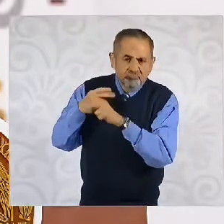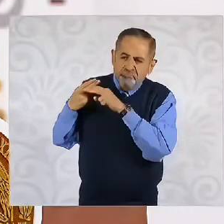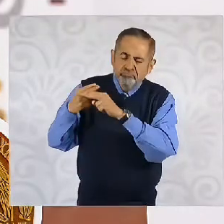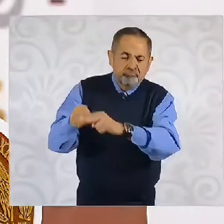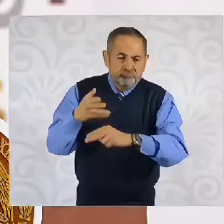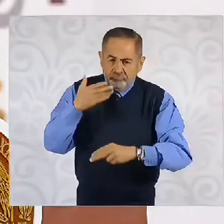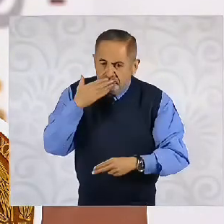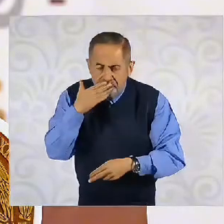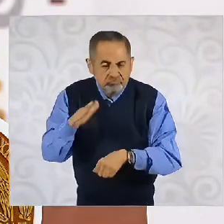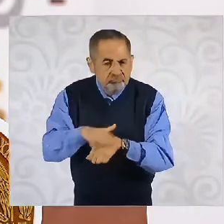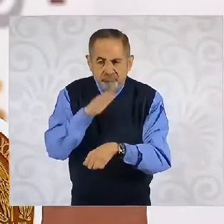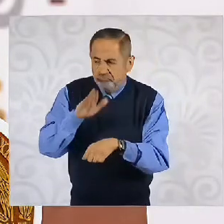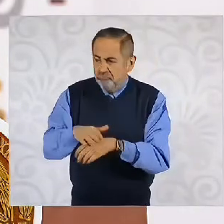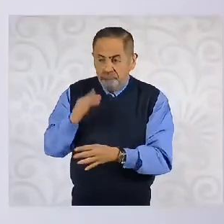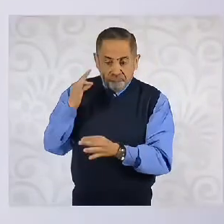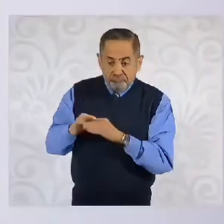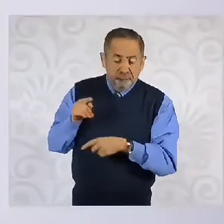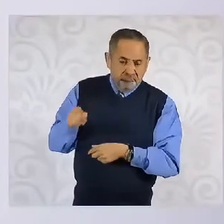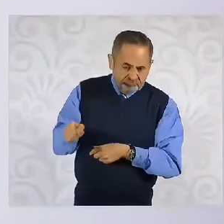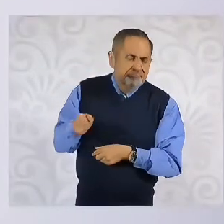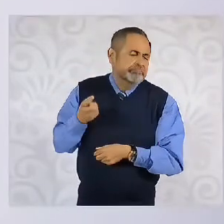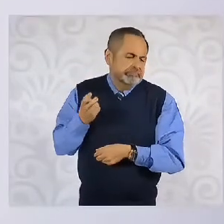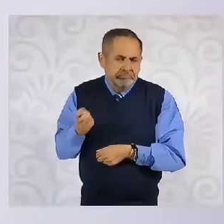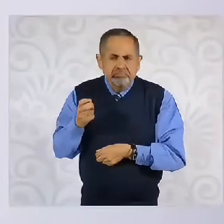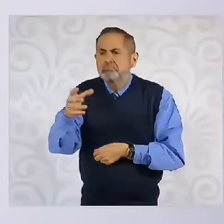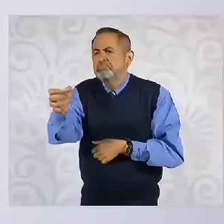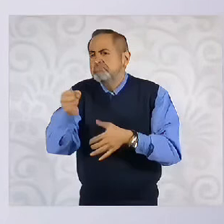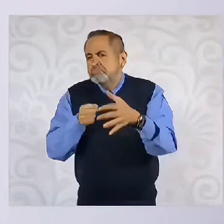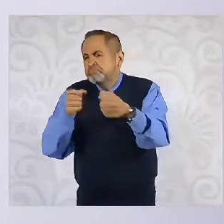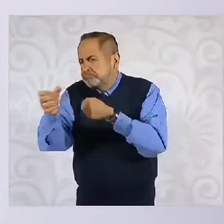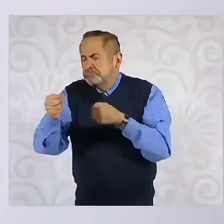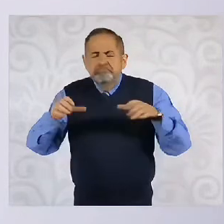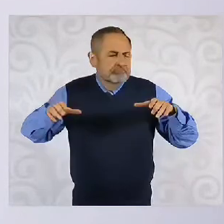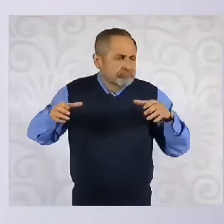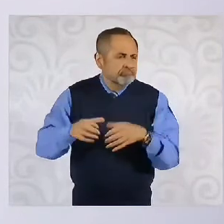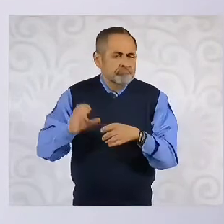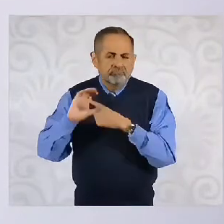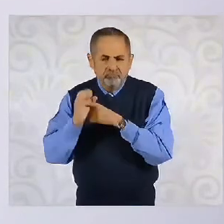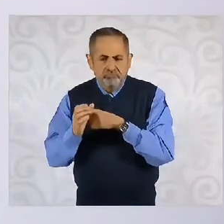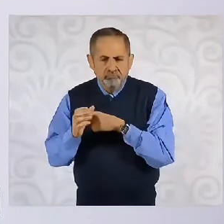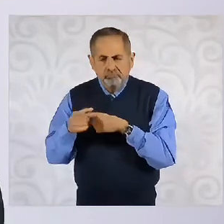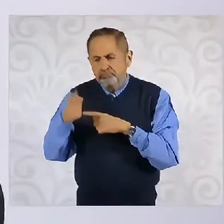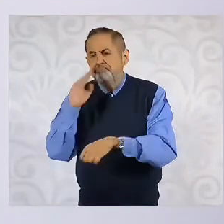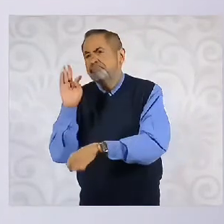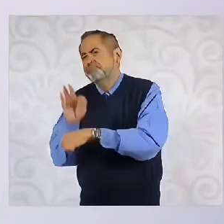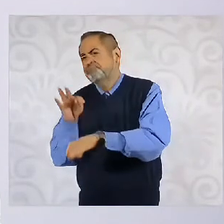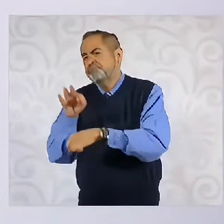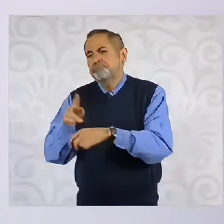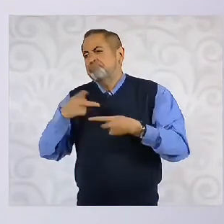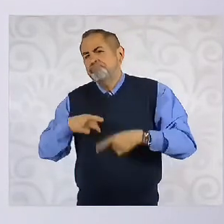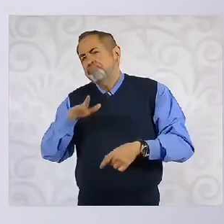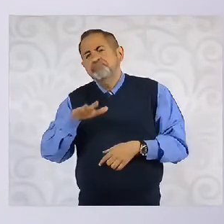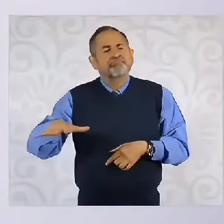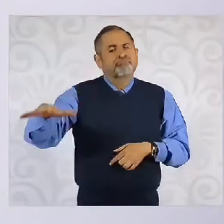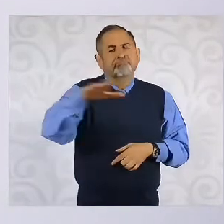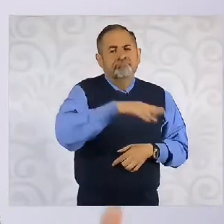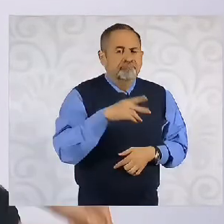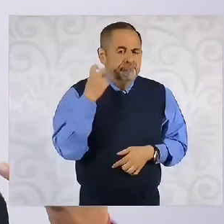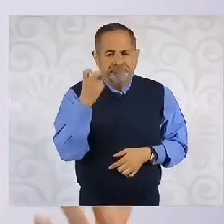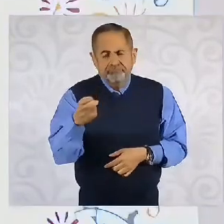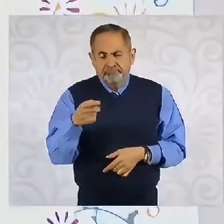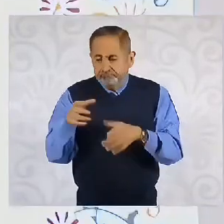y también que representen los intereses del pueblo y de la nación.